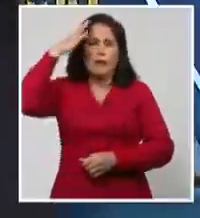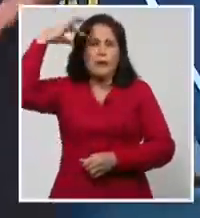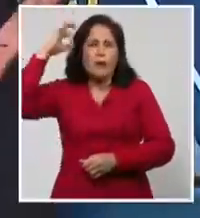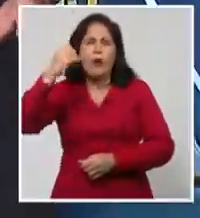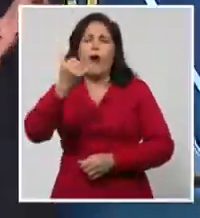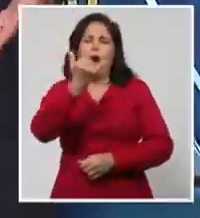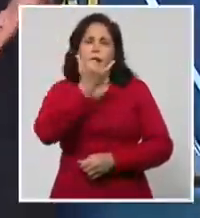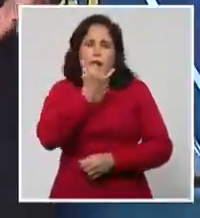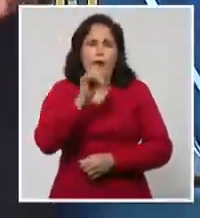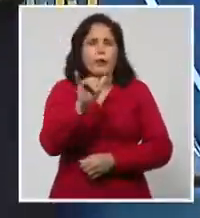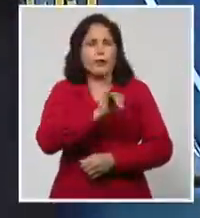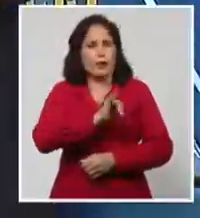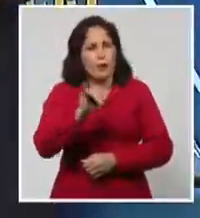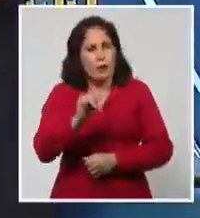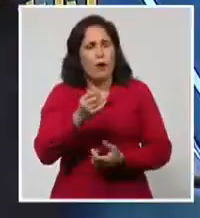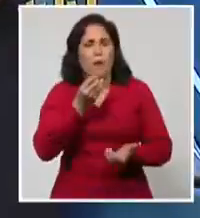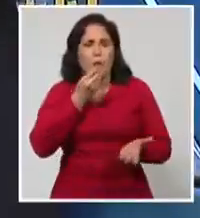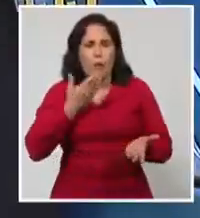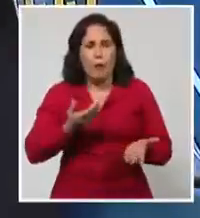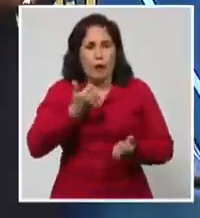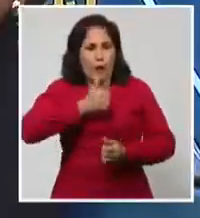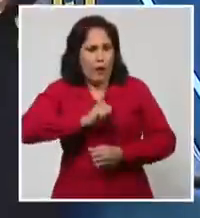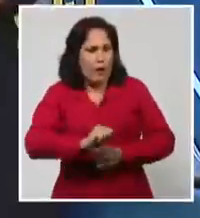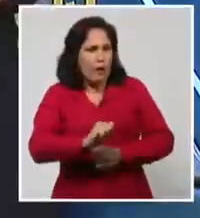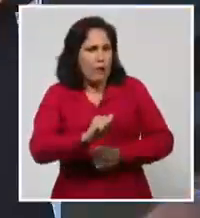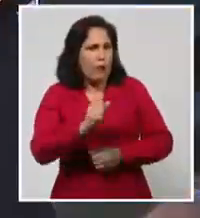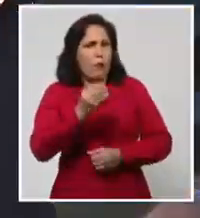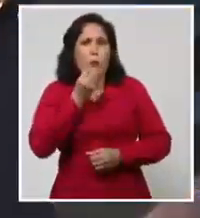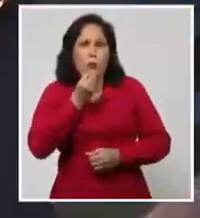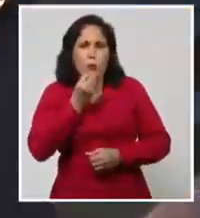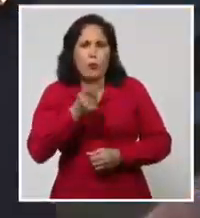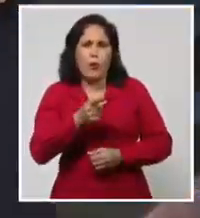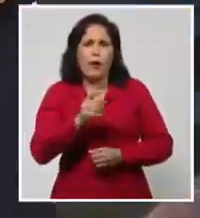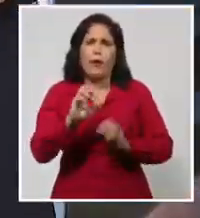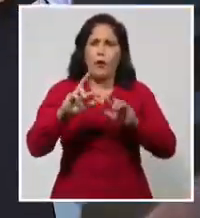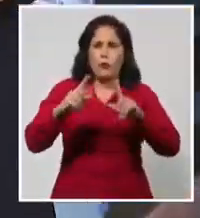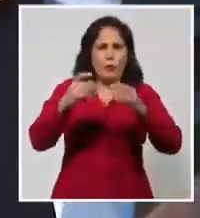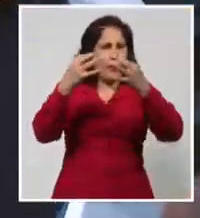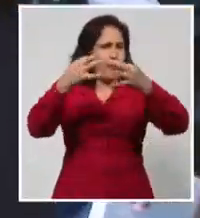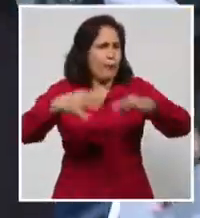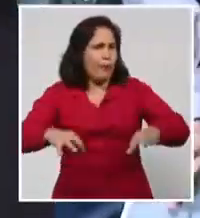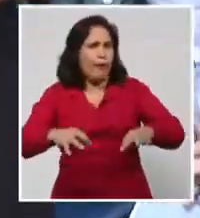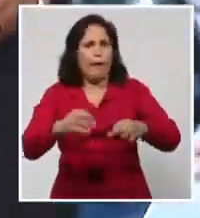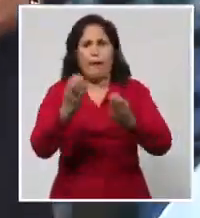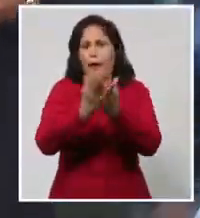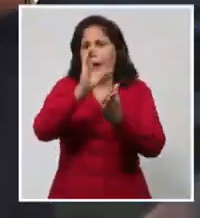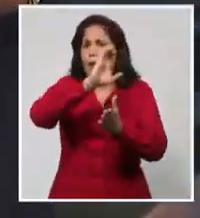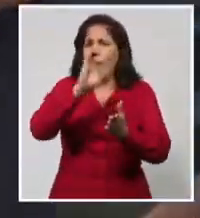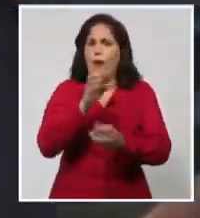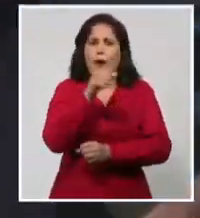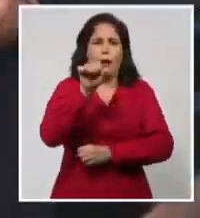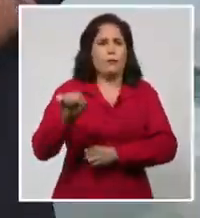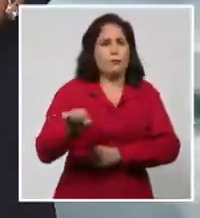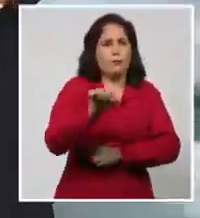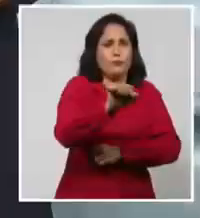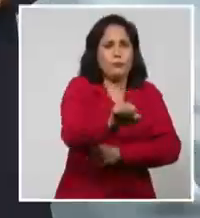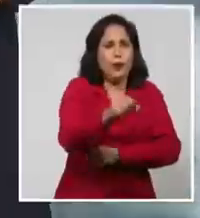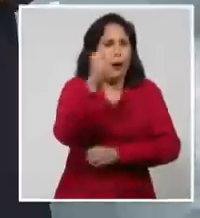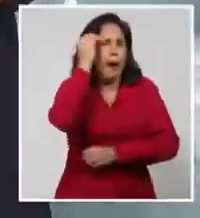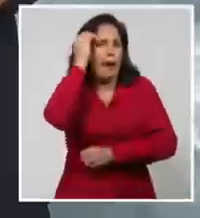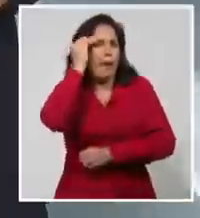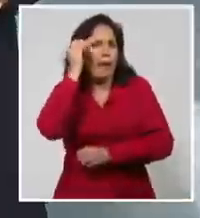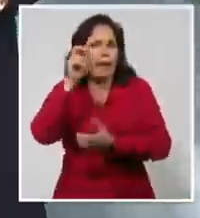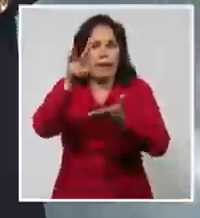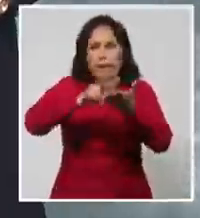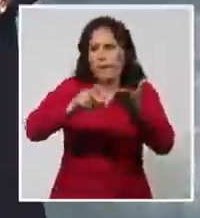¿No merecen acaso nuestros hijos, esos que esperan por el regreso a su vida normal de clases, de aprendizaje,